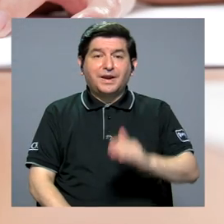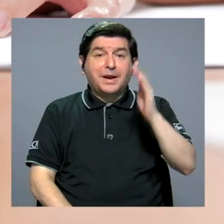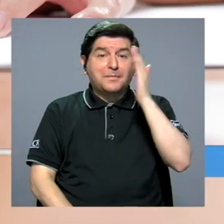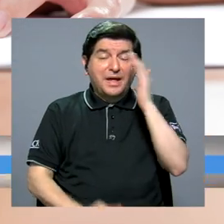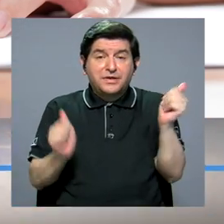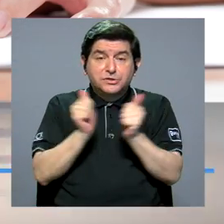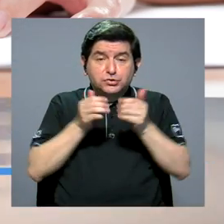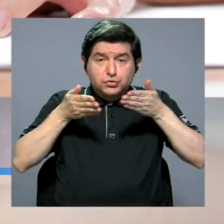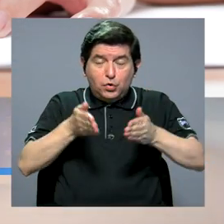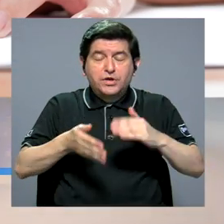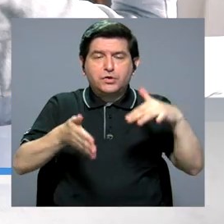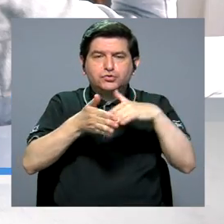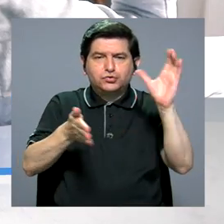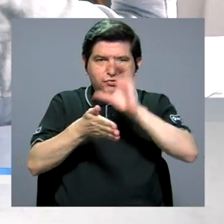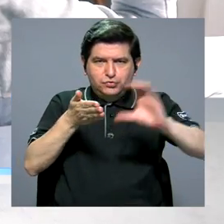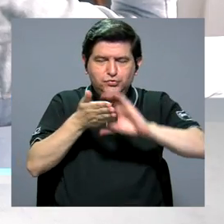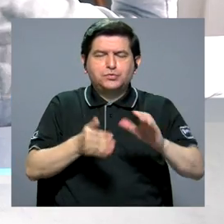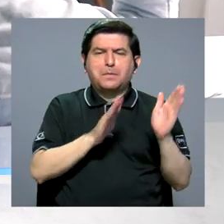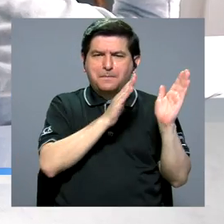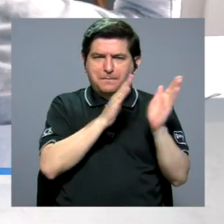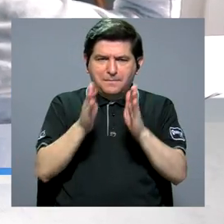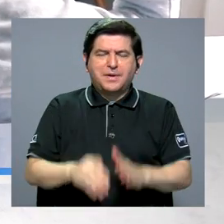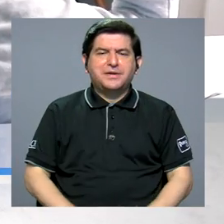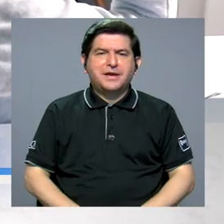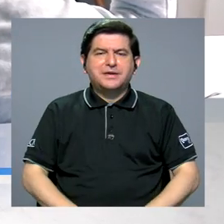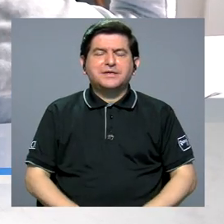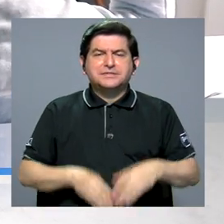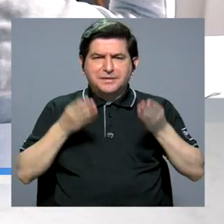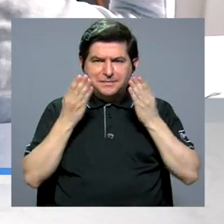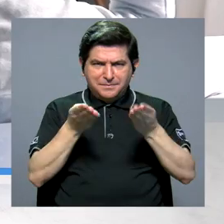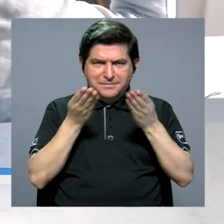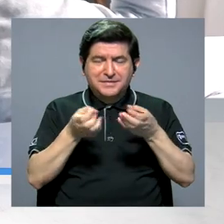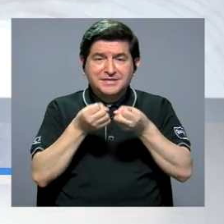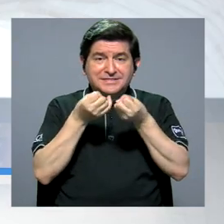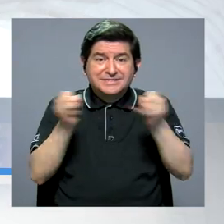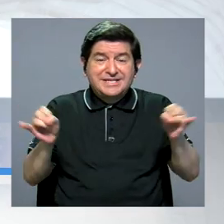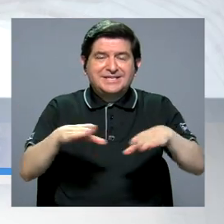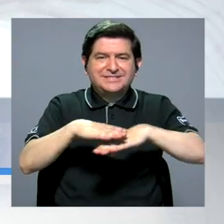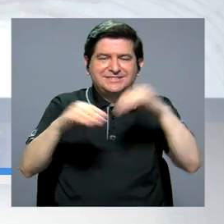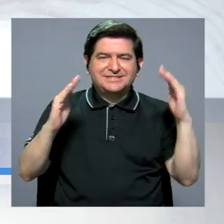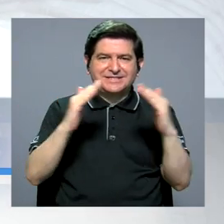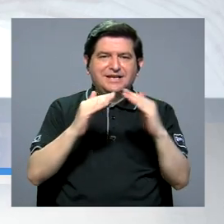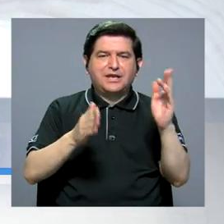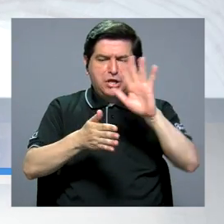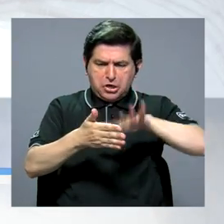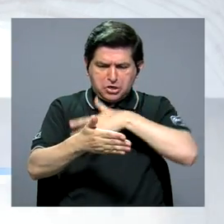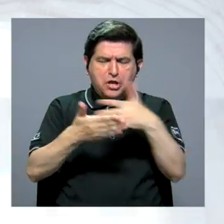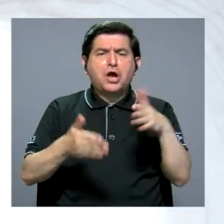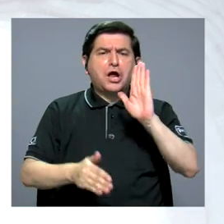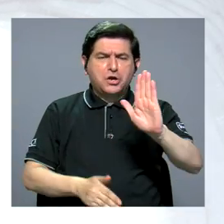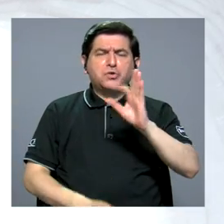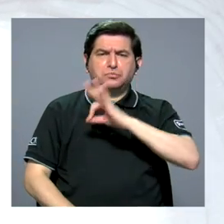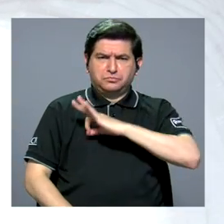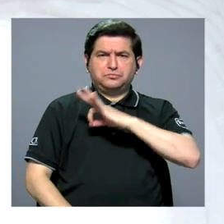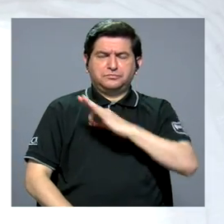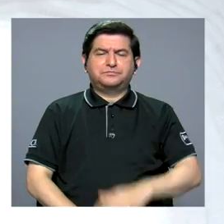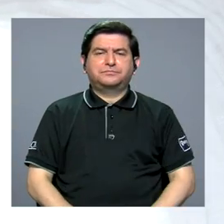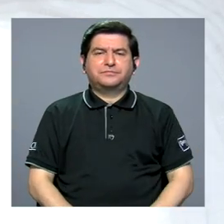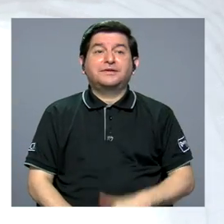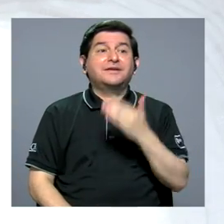Madres con hijos colegiales podrán prepararse para su bachillerato sin salir de casa y en horarios a su conveniencia.